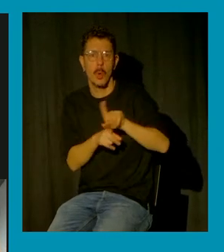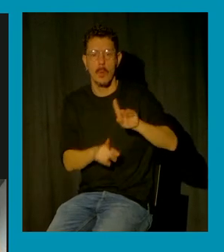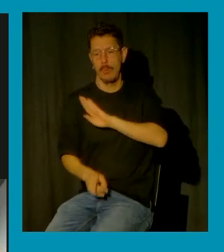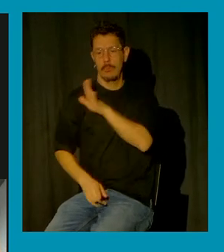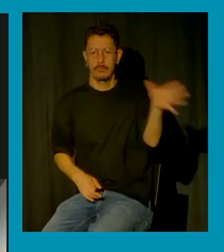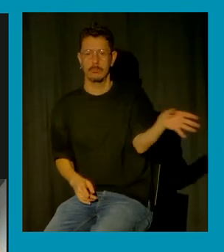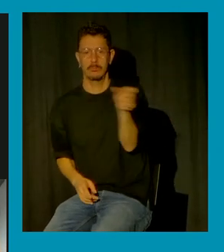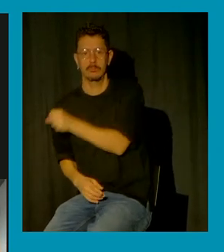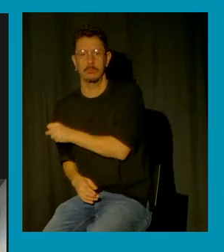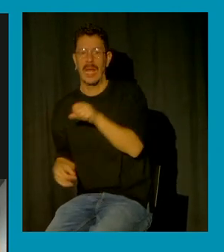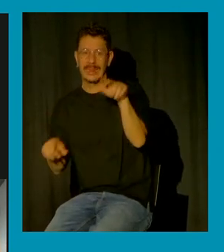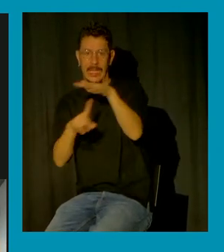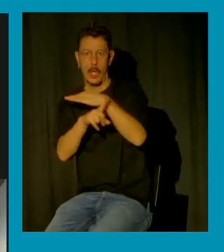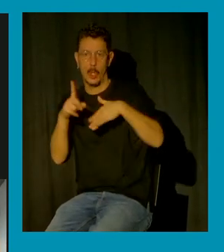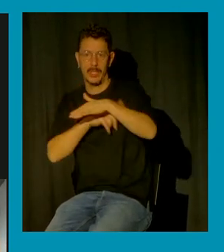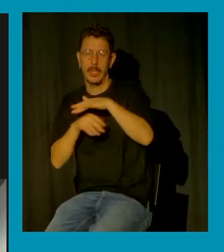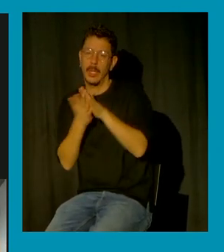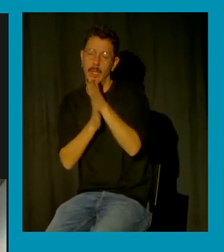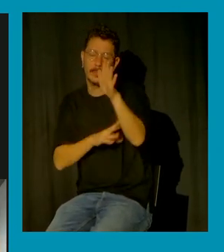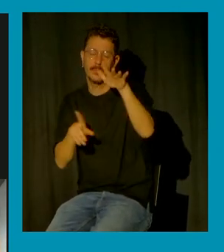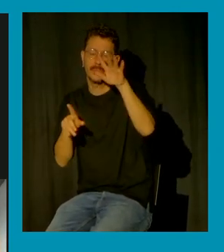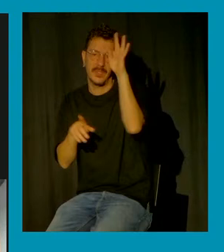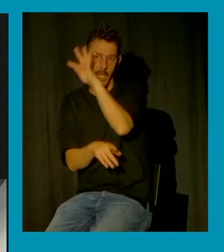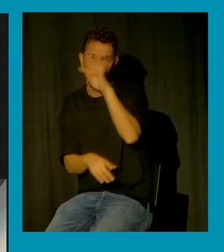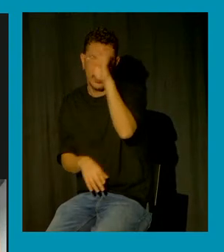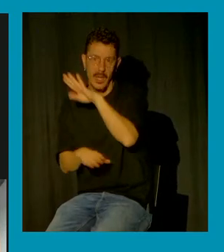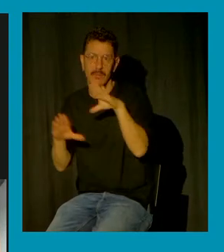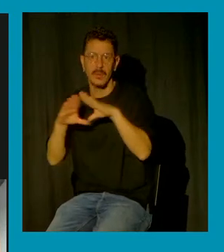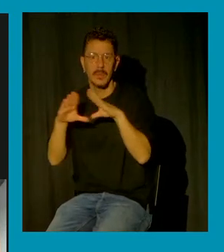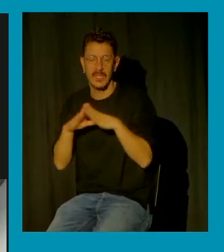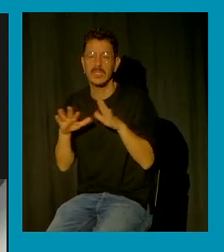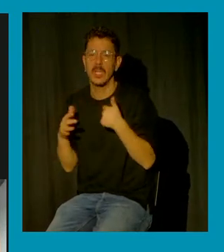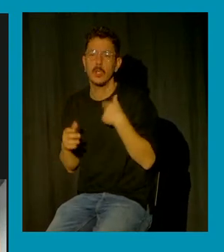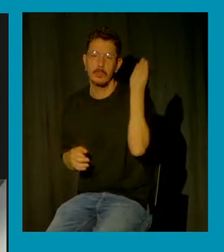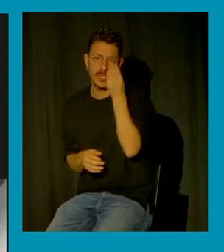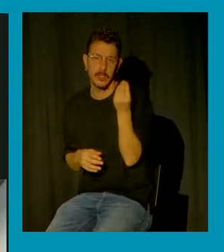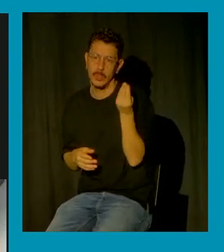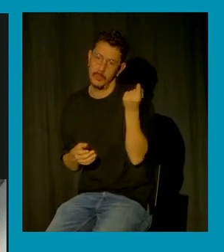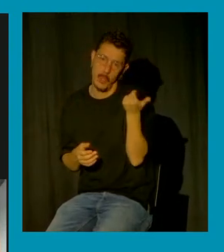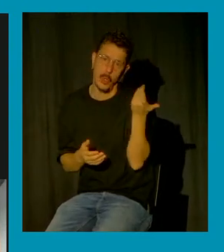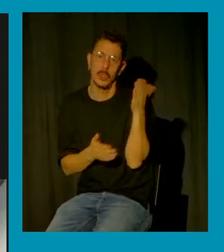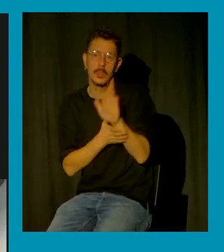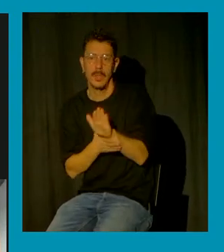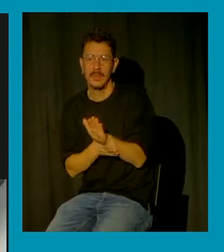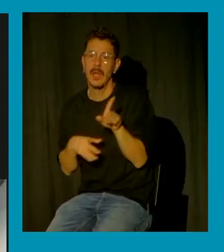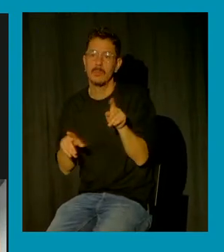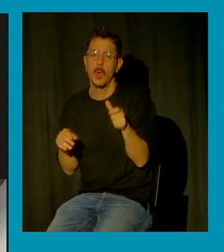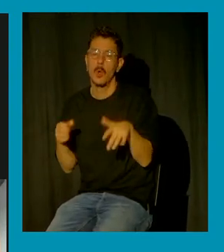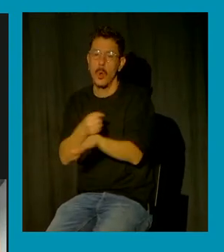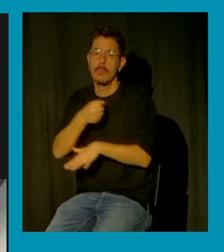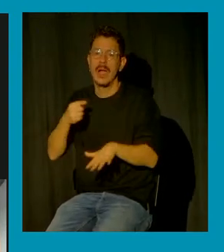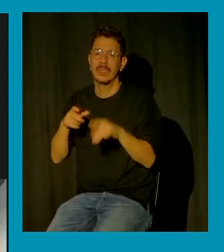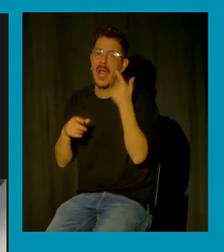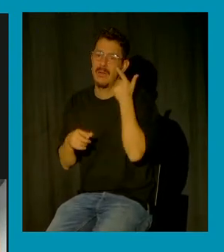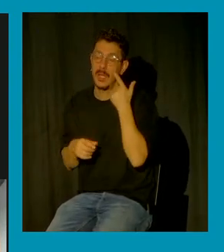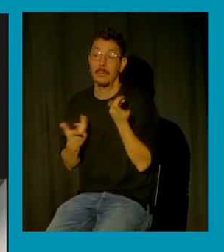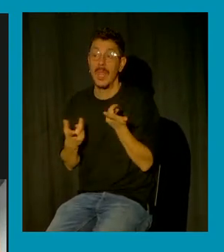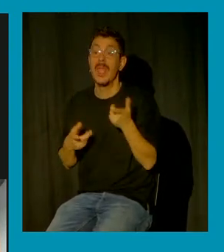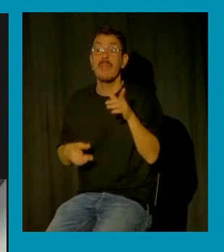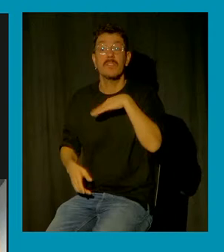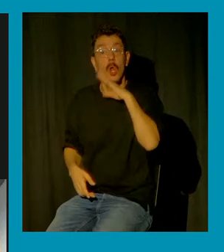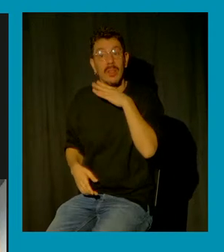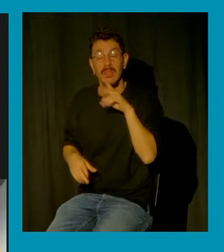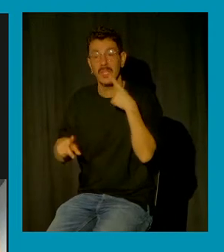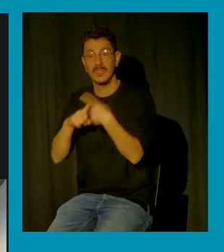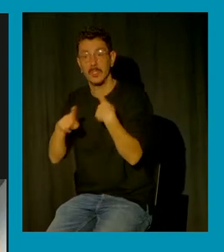bueno pues me parece importante plantear una serie de bases la violencia sexual la